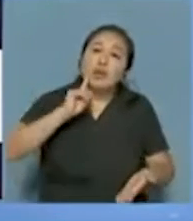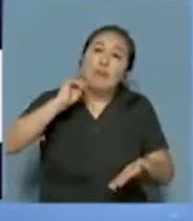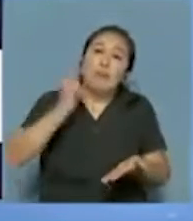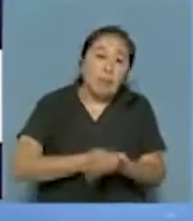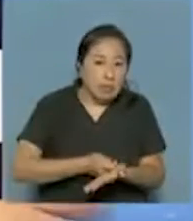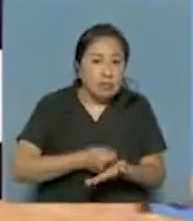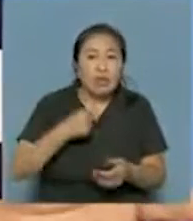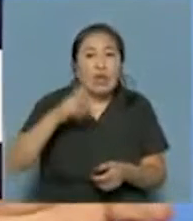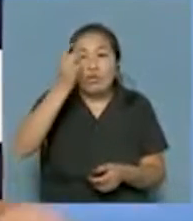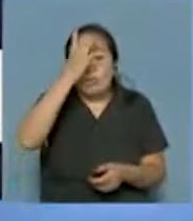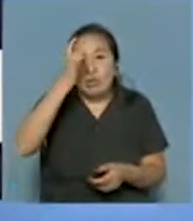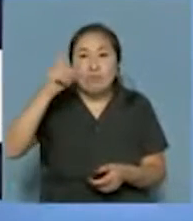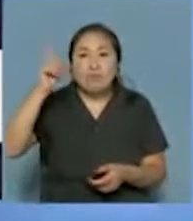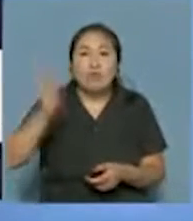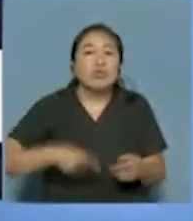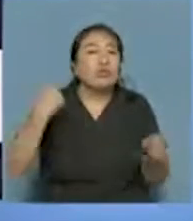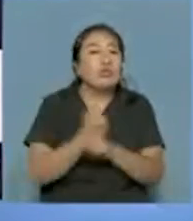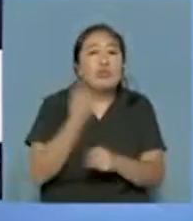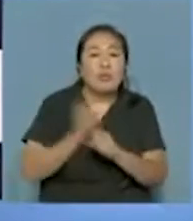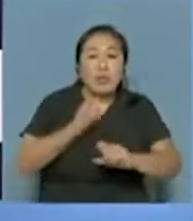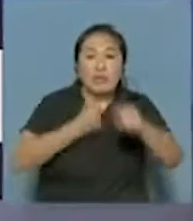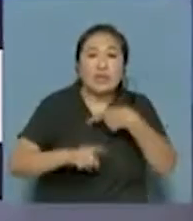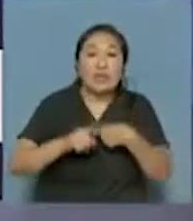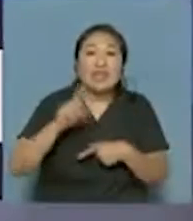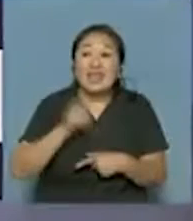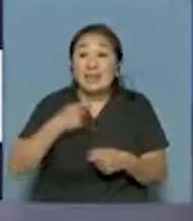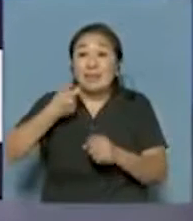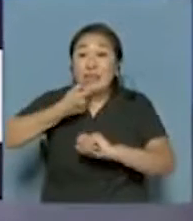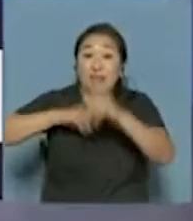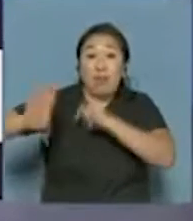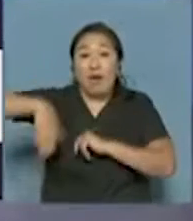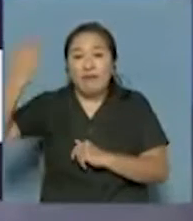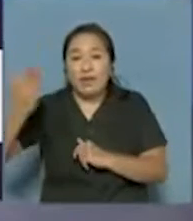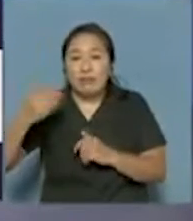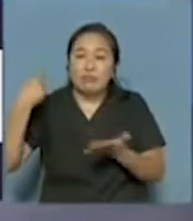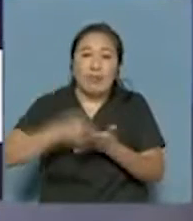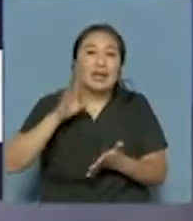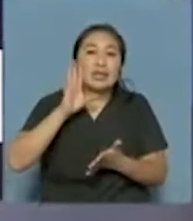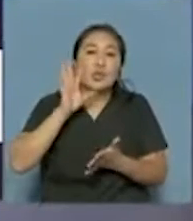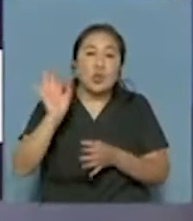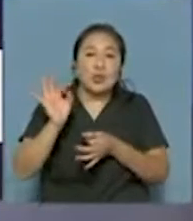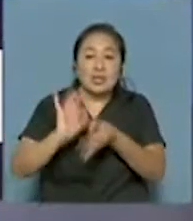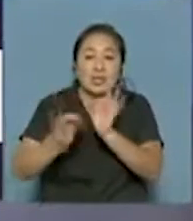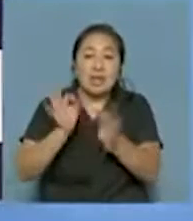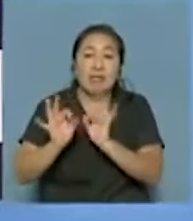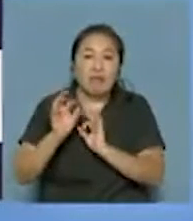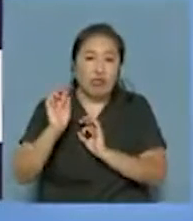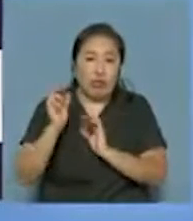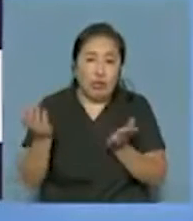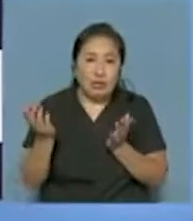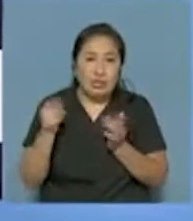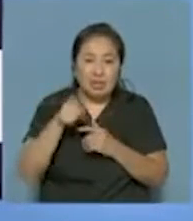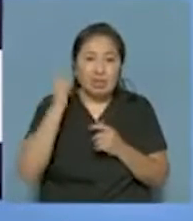exportación en un 12%, que significan 50 centavos de dólar en el precio para el productor. Estas son las cosas que se pueden